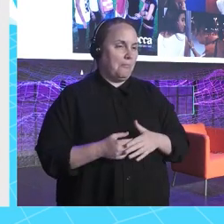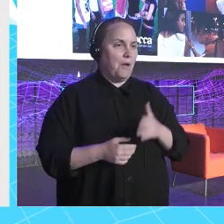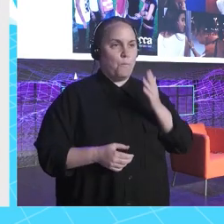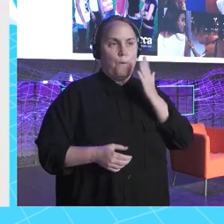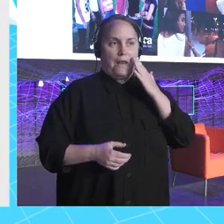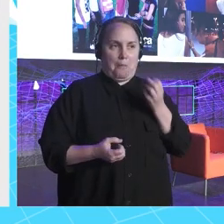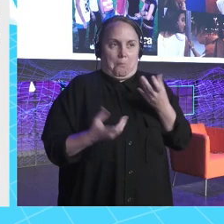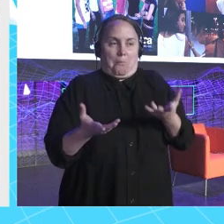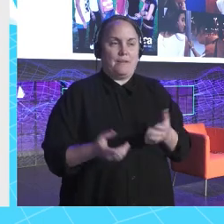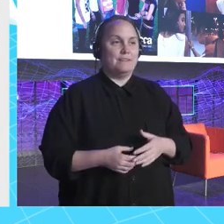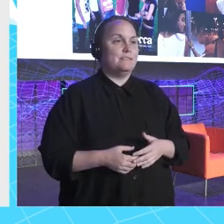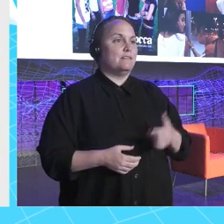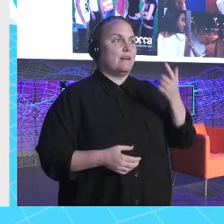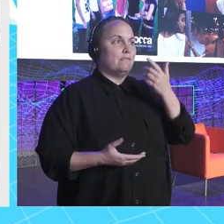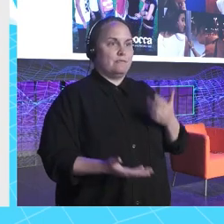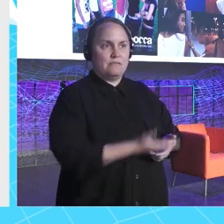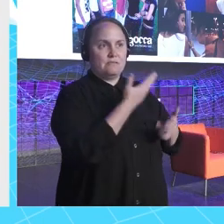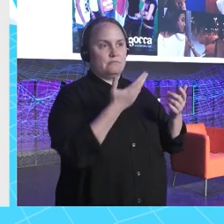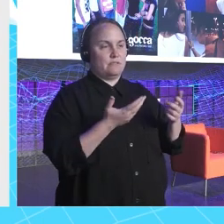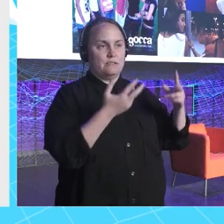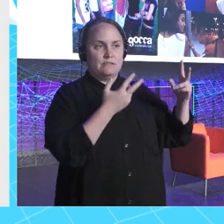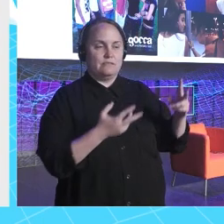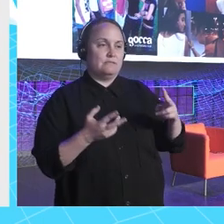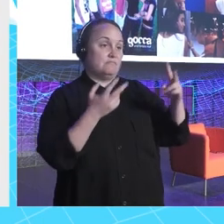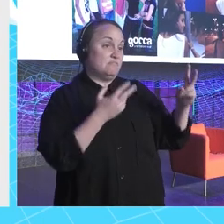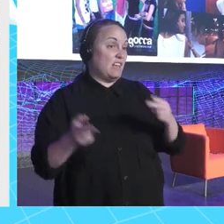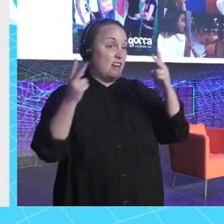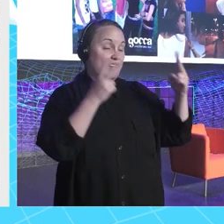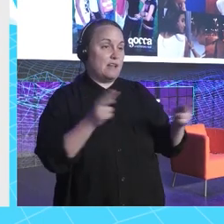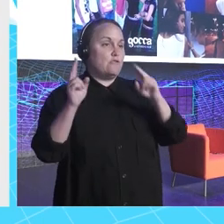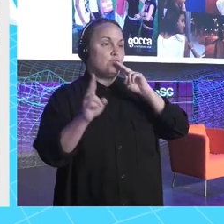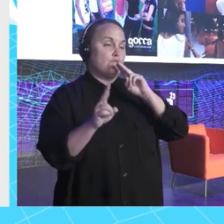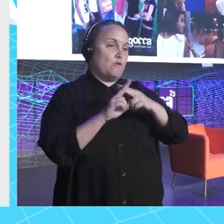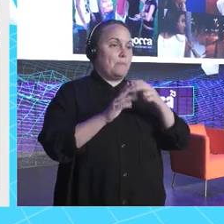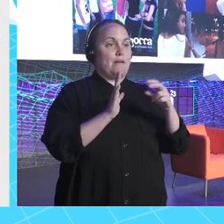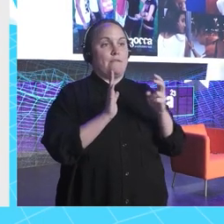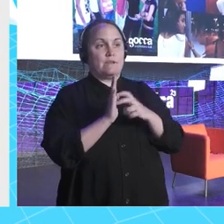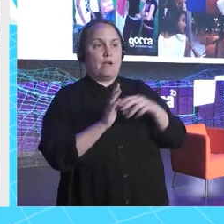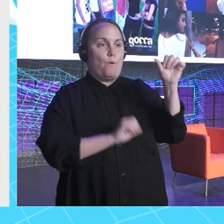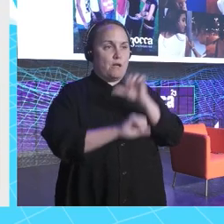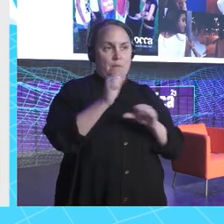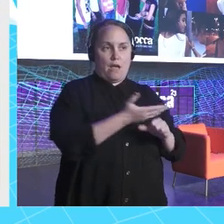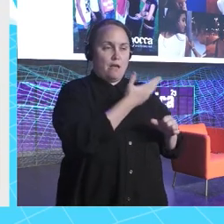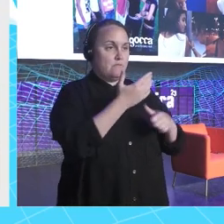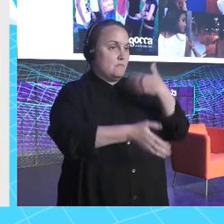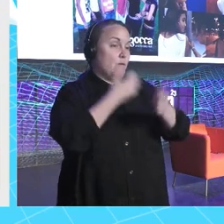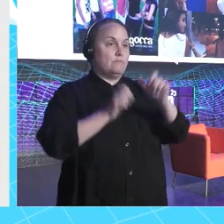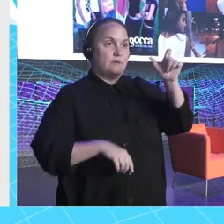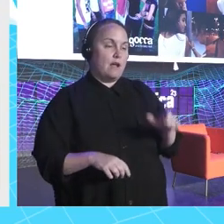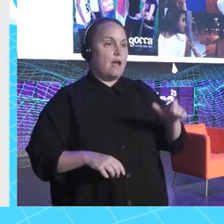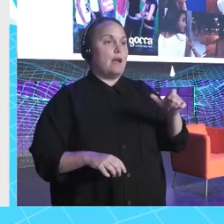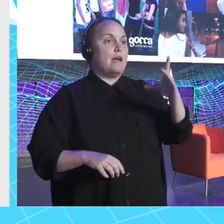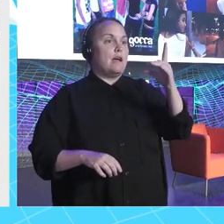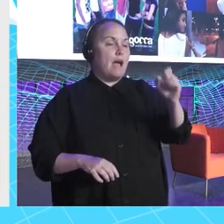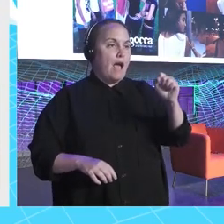hay muchísima gente, bueno, todo física o química, les hicimos fotos, por supuesto, porque esto había que tirar para adelante. Adrián Rodríguez, que no sabe un beso, Adrián Rodríguez, no sabemos dónde